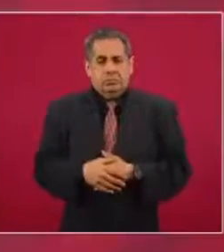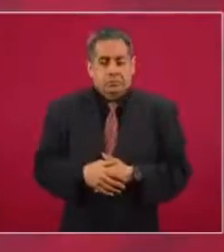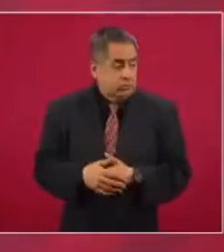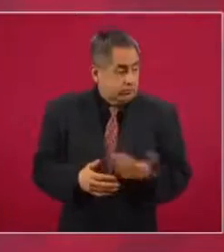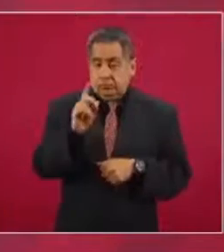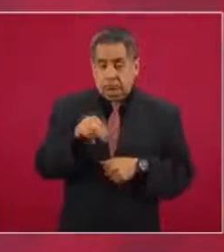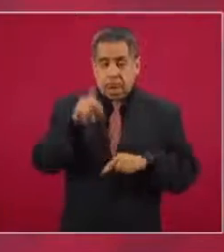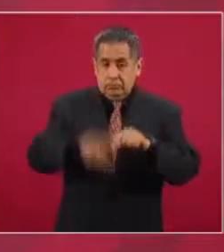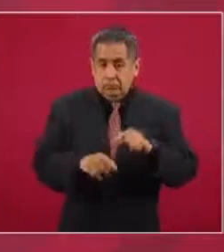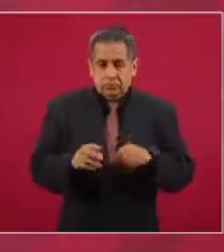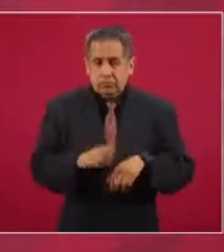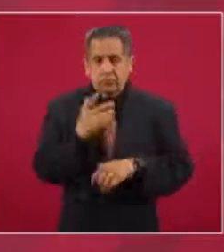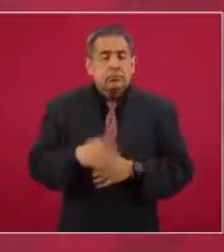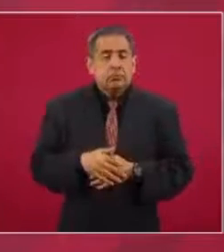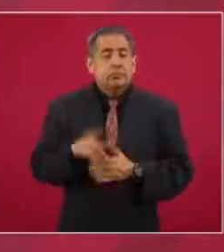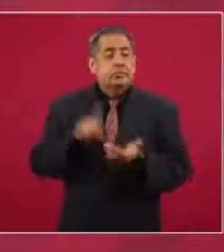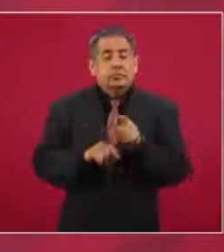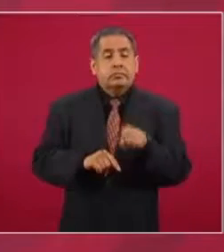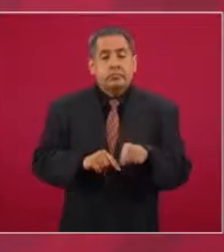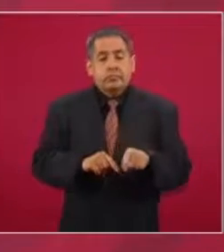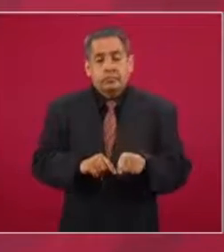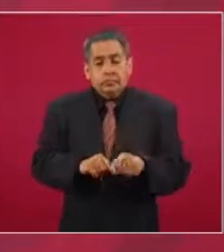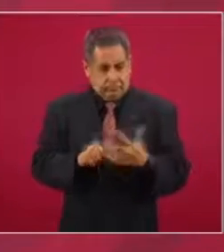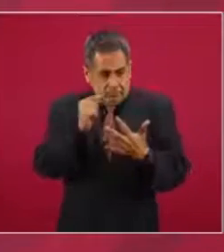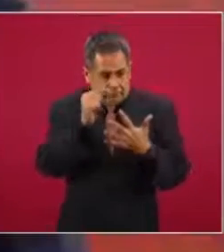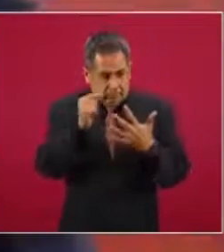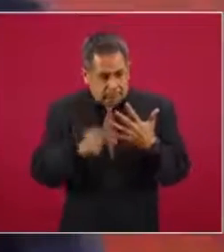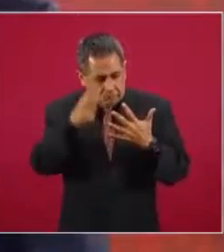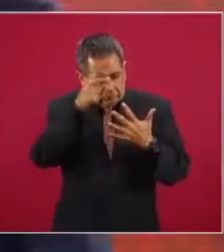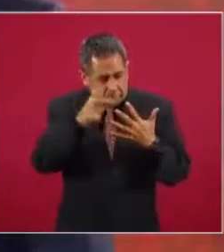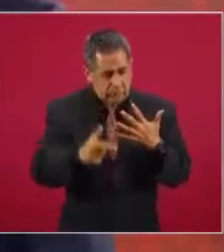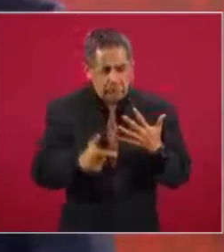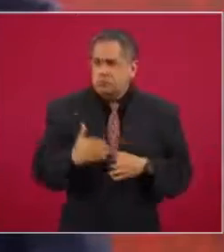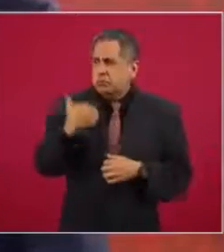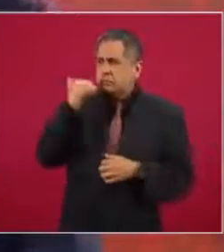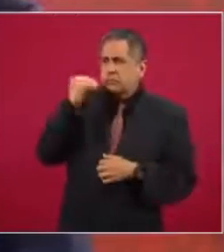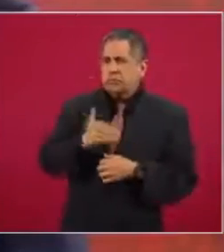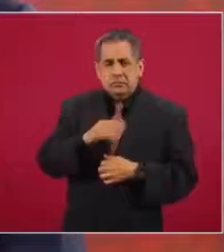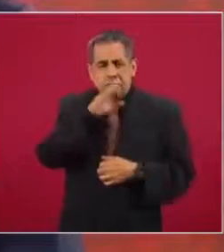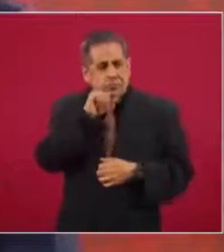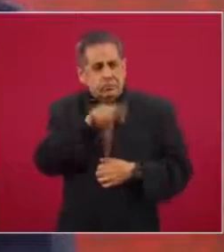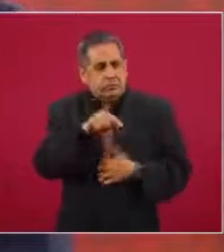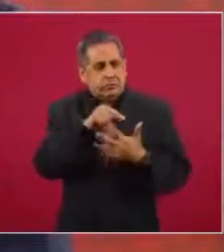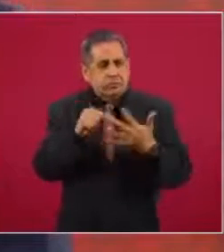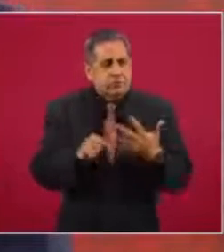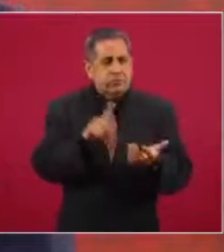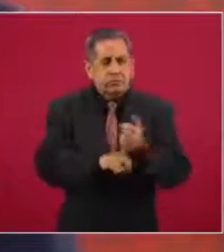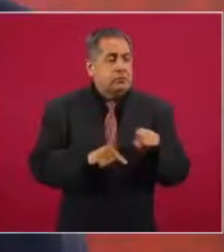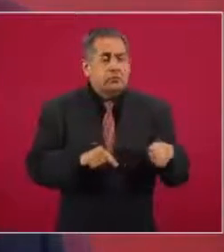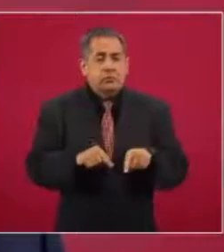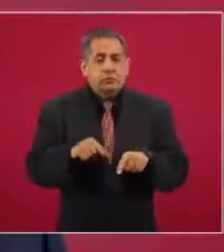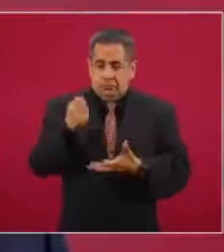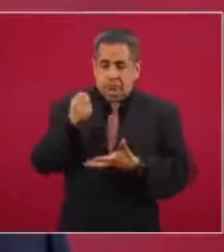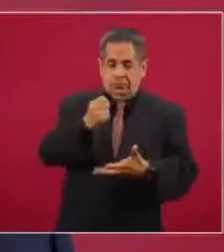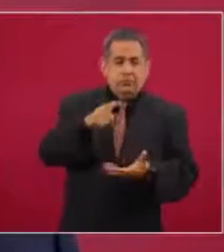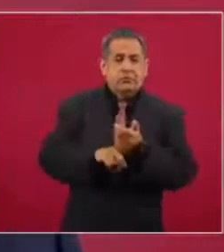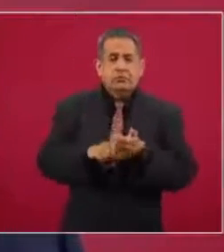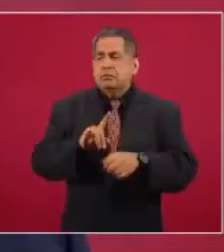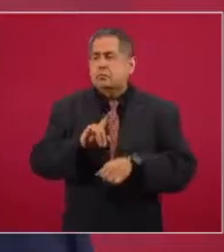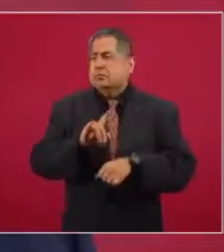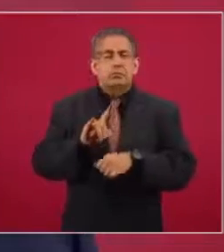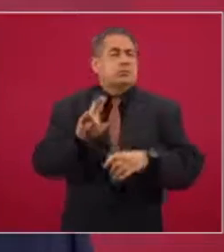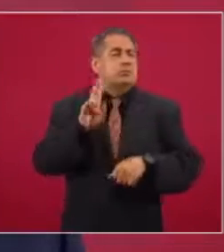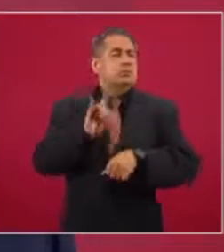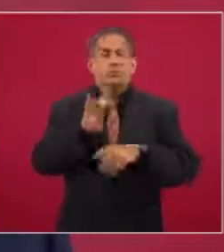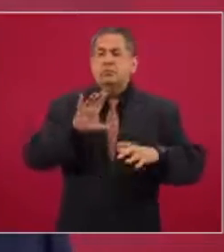a desaparecer el Fondén? Porque hay elementos suficientes para sostener que era una especie de caja